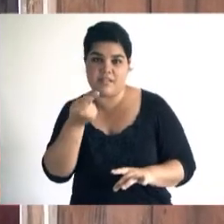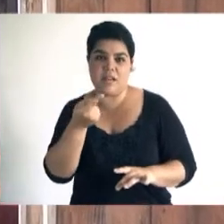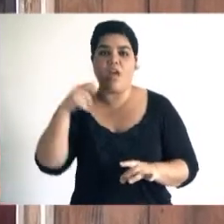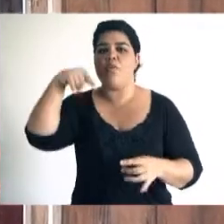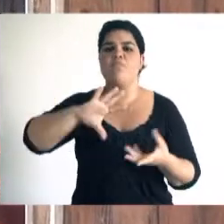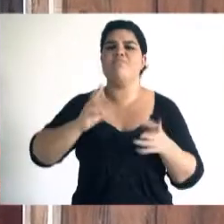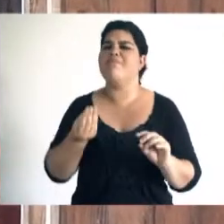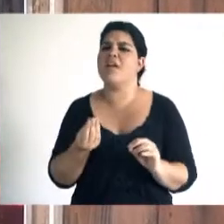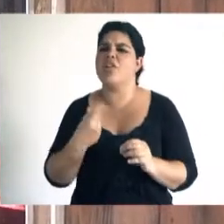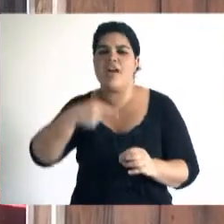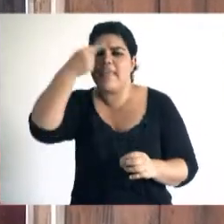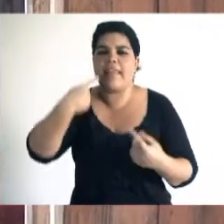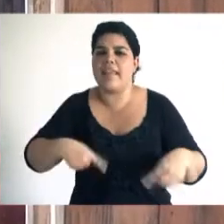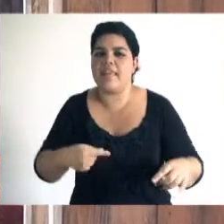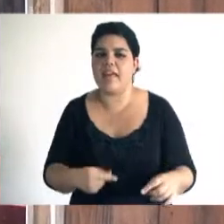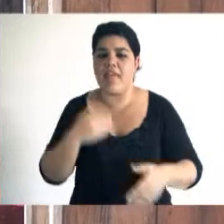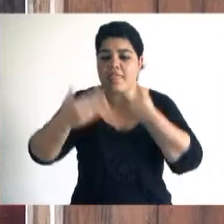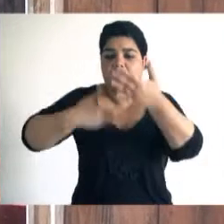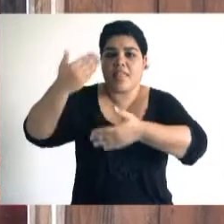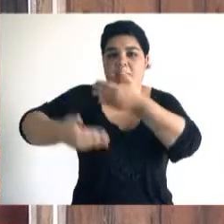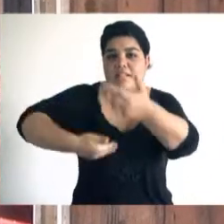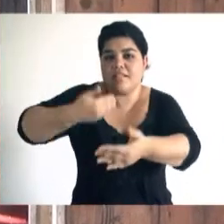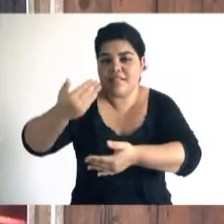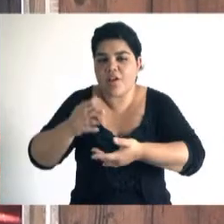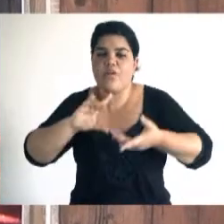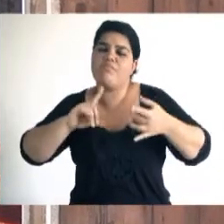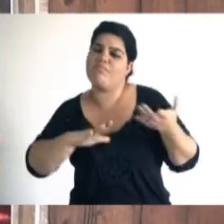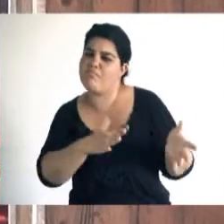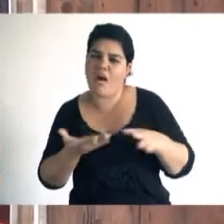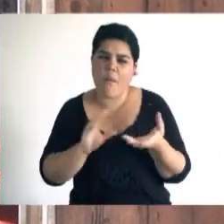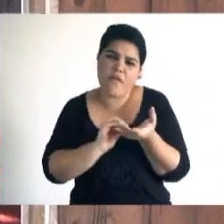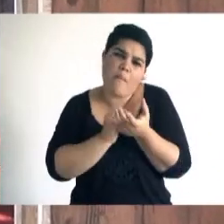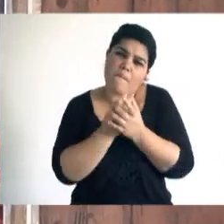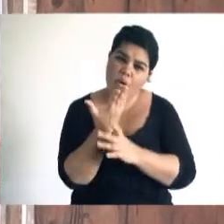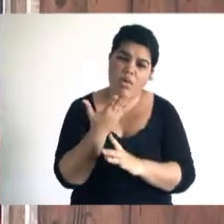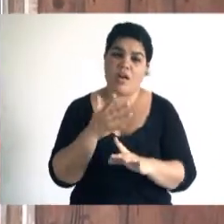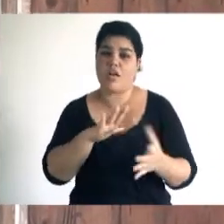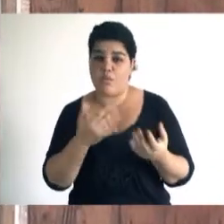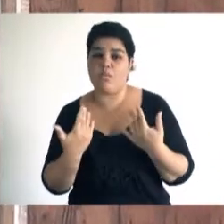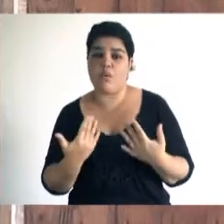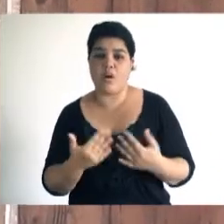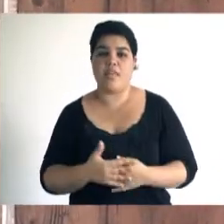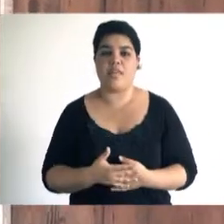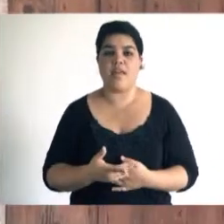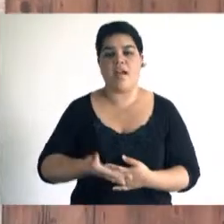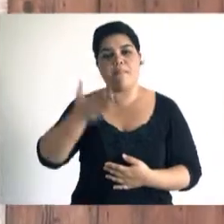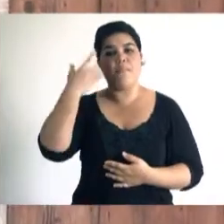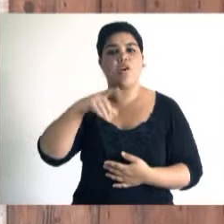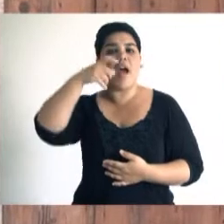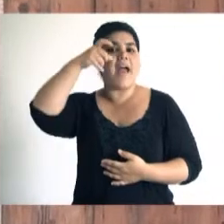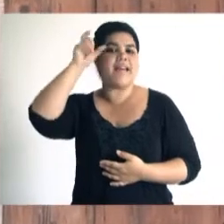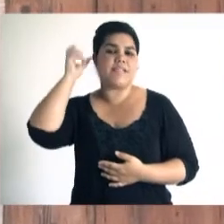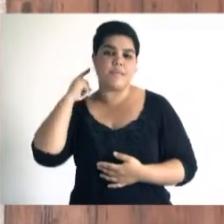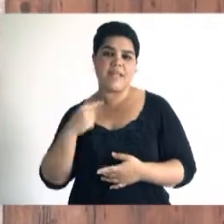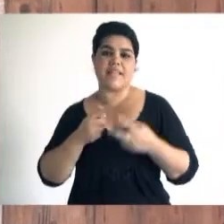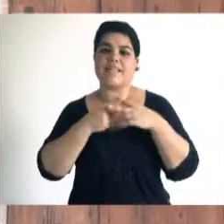entretenimiento lleva a un punto de desarrollo con cierta sofisticación que se puede hablar que se realizan, a partir de la experiencia